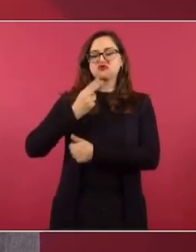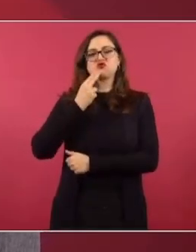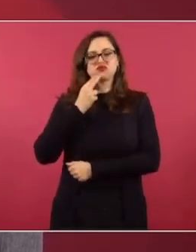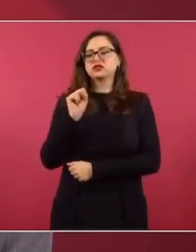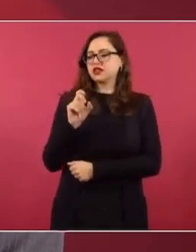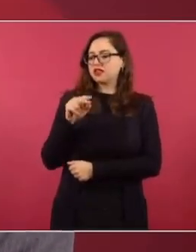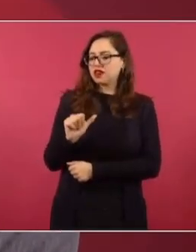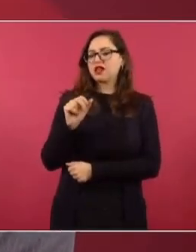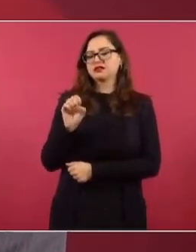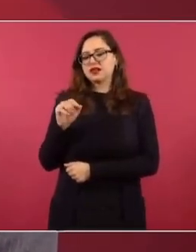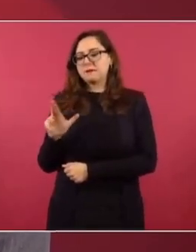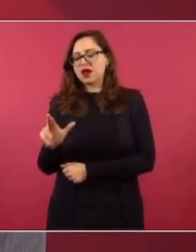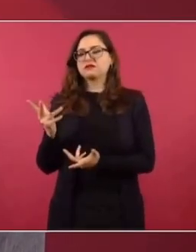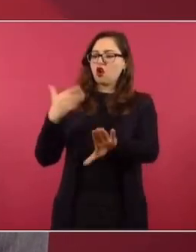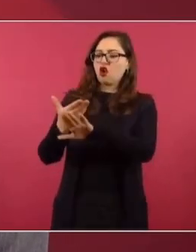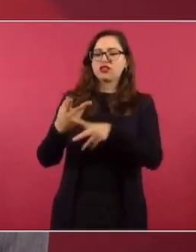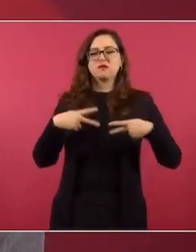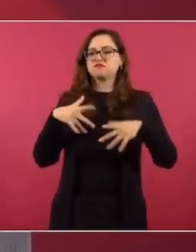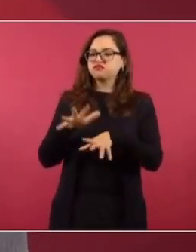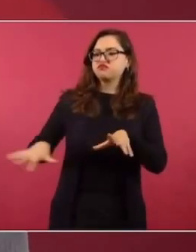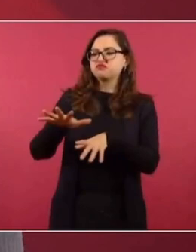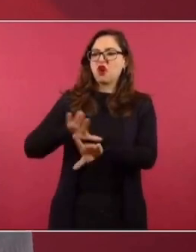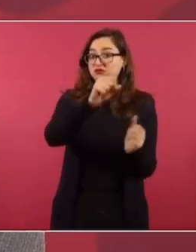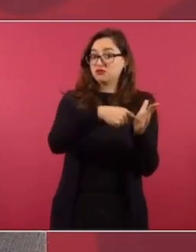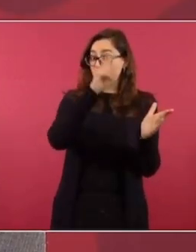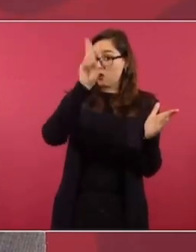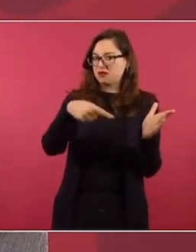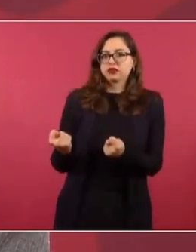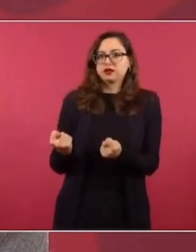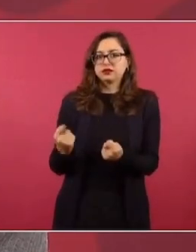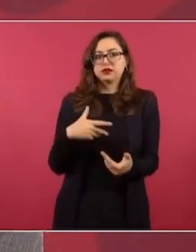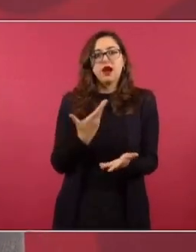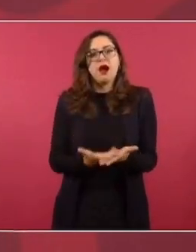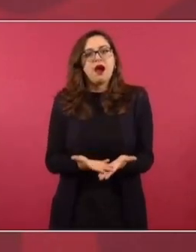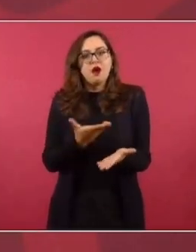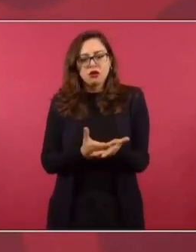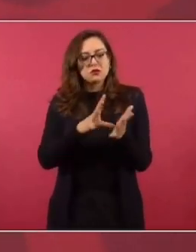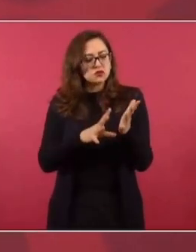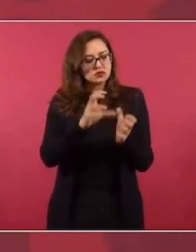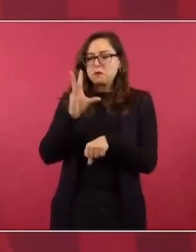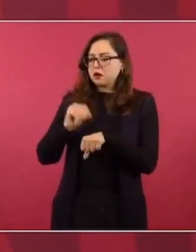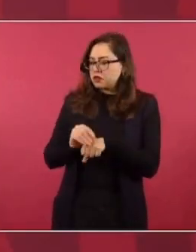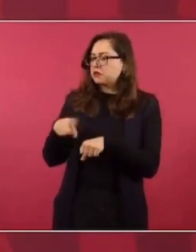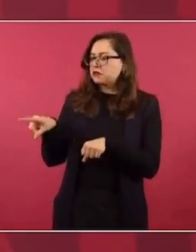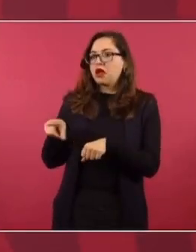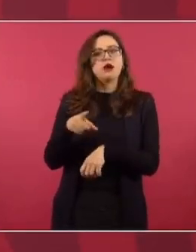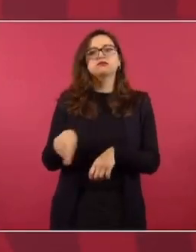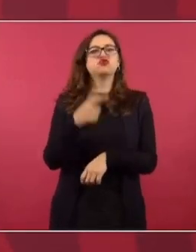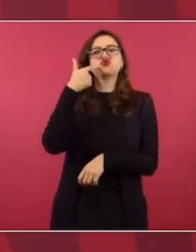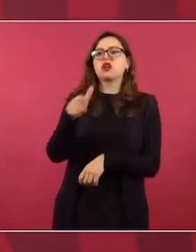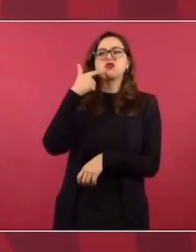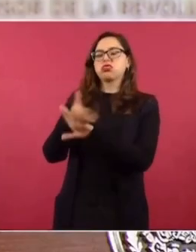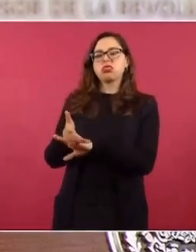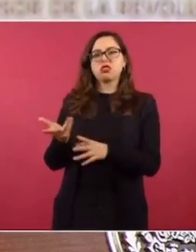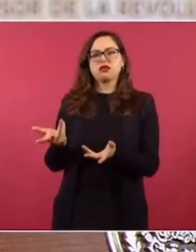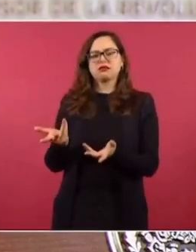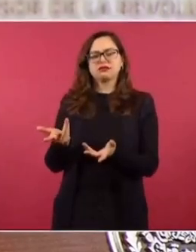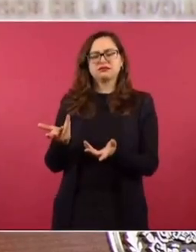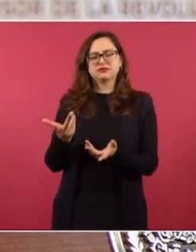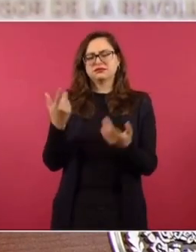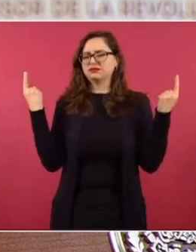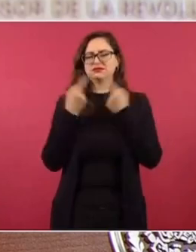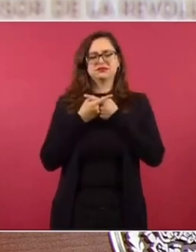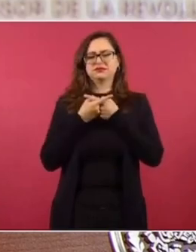Usaron al ejército para reprimir al pueblo violando la Constitución. Y de repente cambian y se vuelven defensores, paladines de los derechos humanos. Es